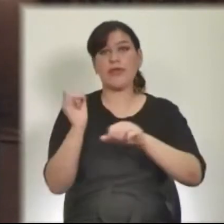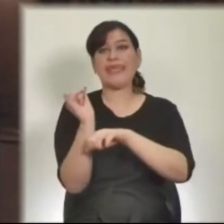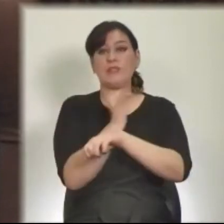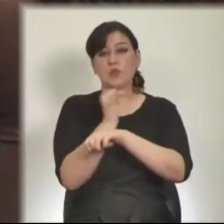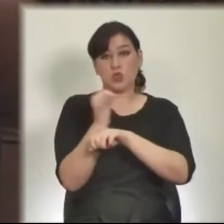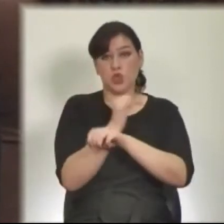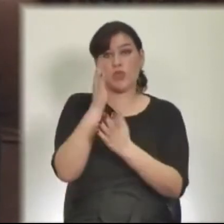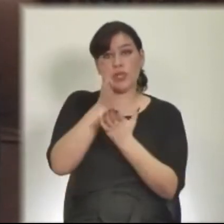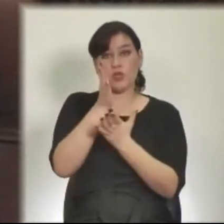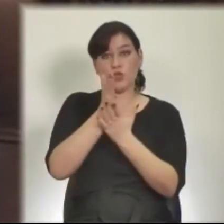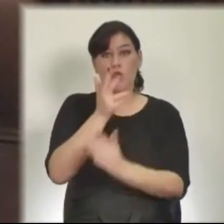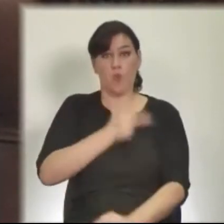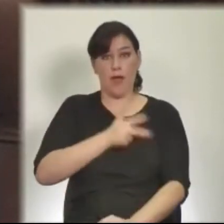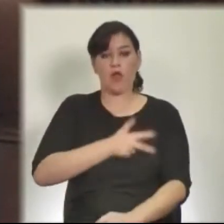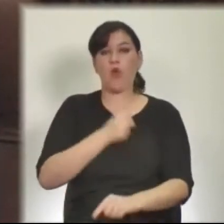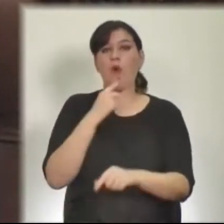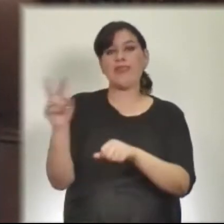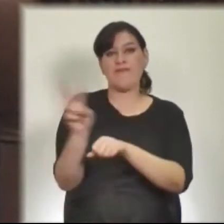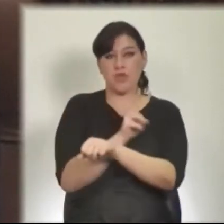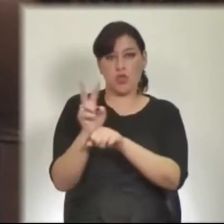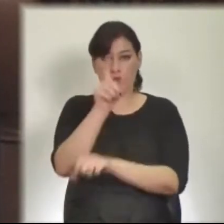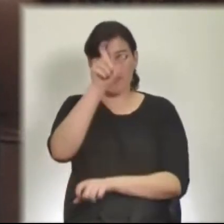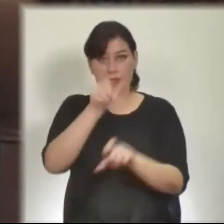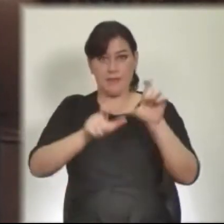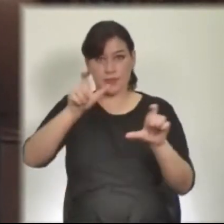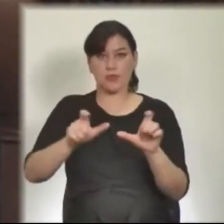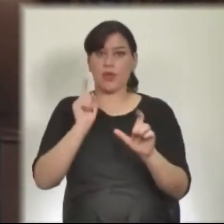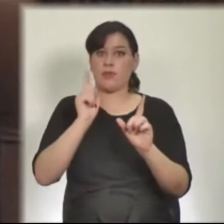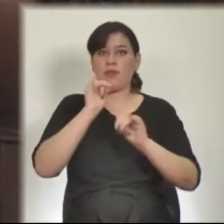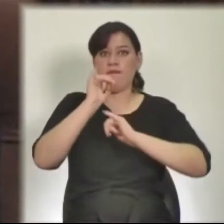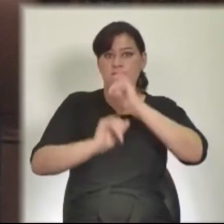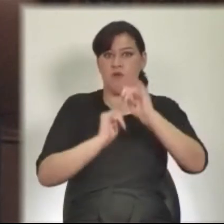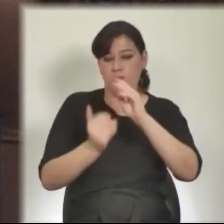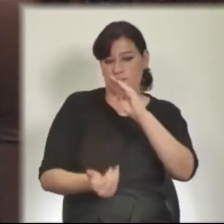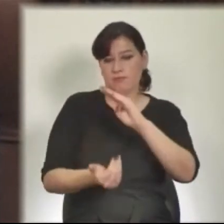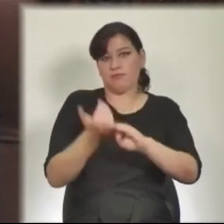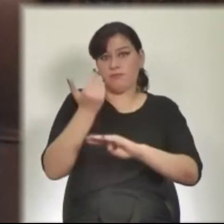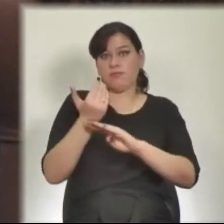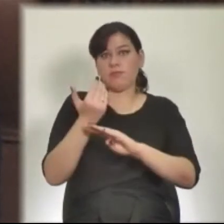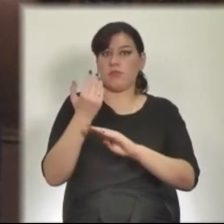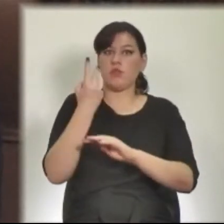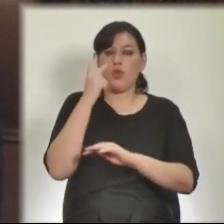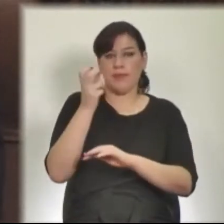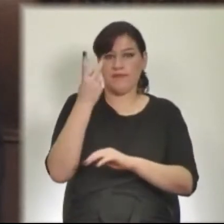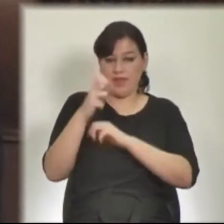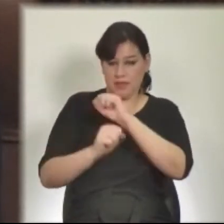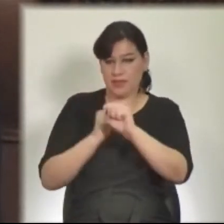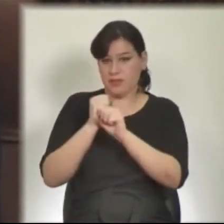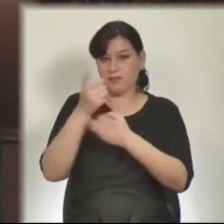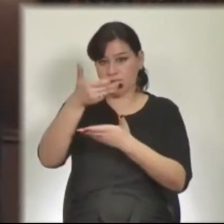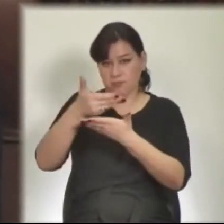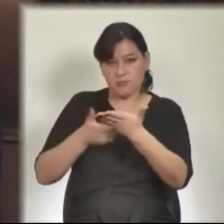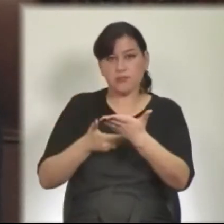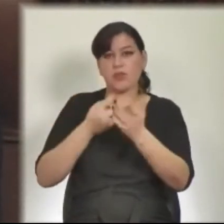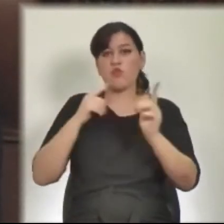Nacional de Derechos Humanos y Defensoría del Pueblo hizo público su informe anual 2020. Contiene un resumen de la actuación del